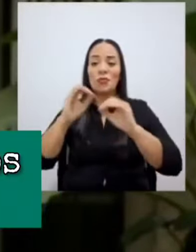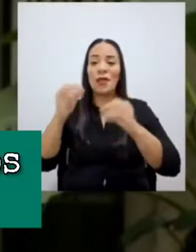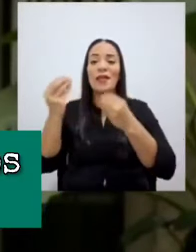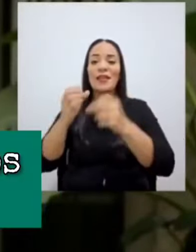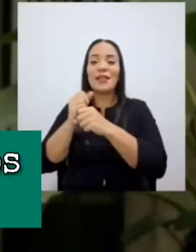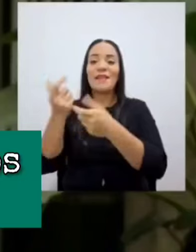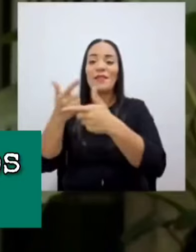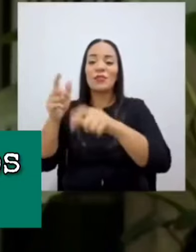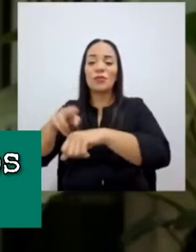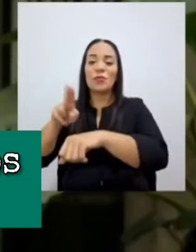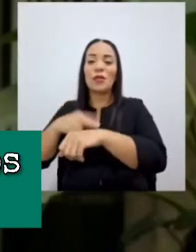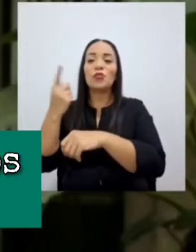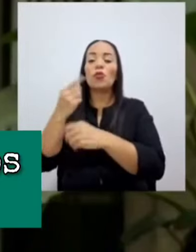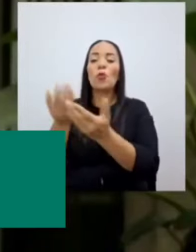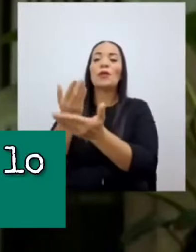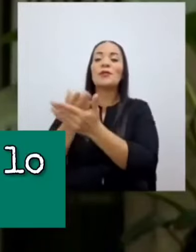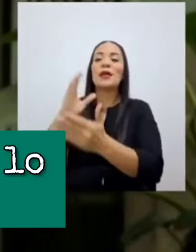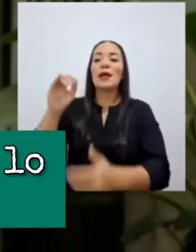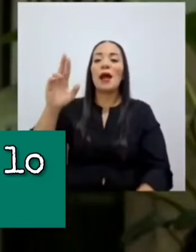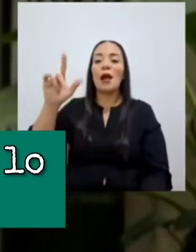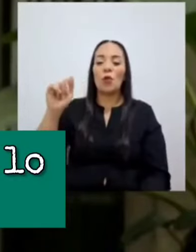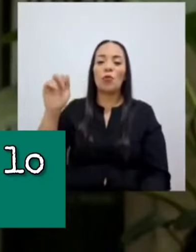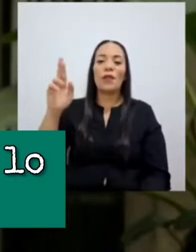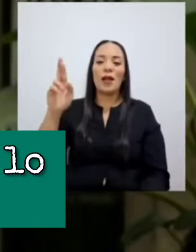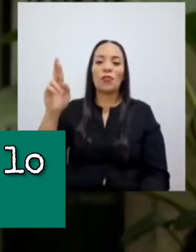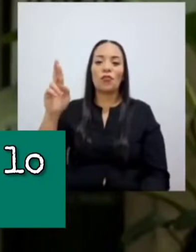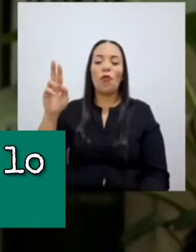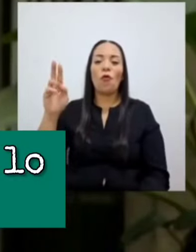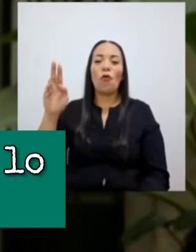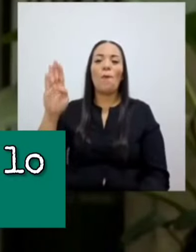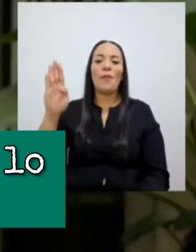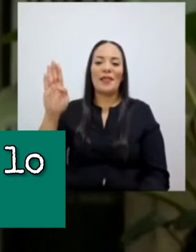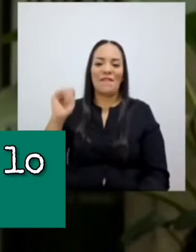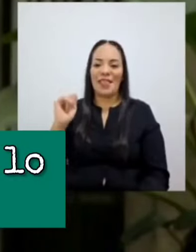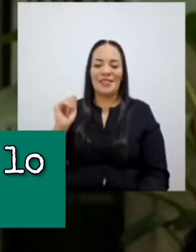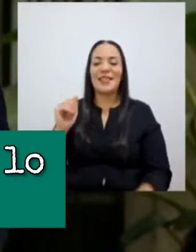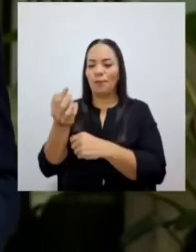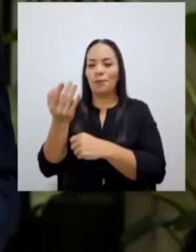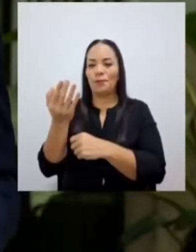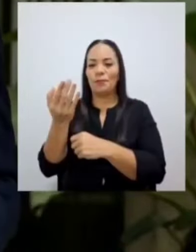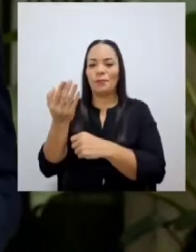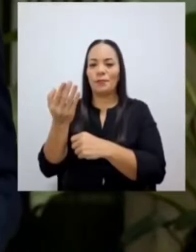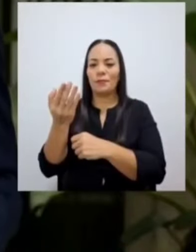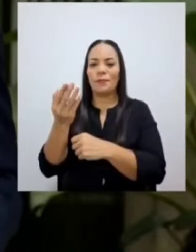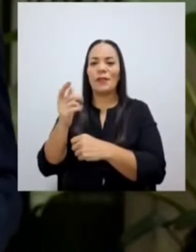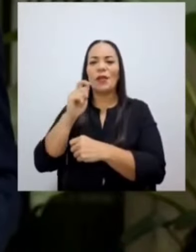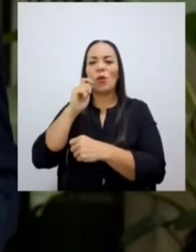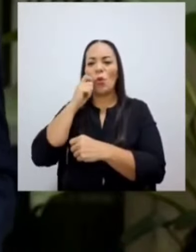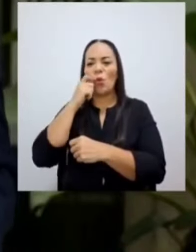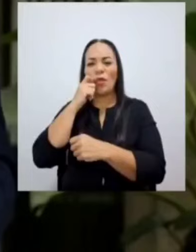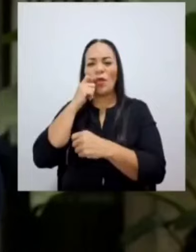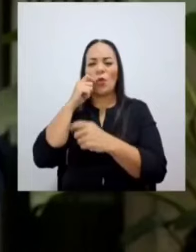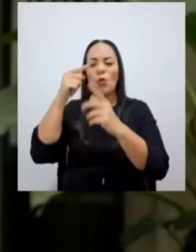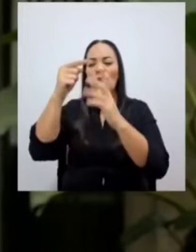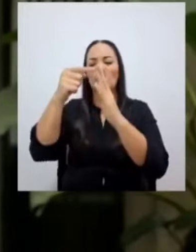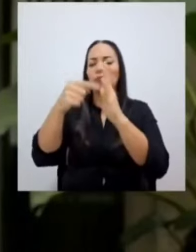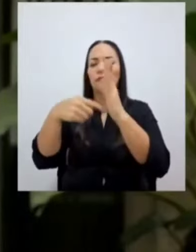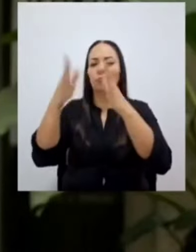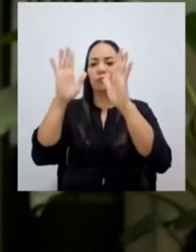propuestas de Carlos Ricardo Benavides, desde que Liberación Nacional haga lo que dice el código tal y tal,